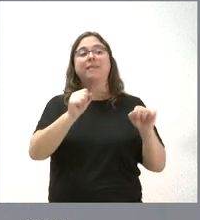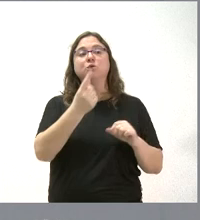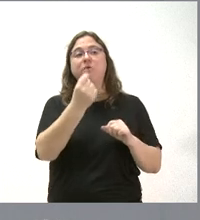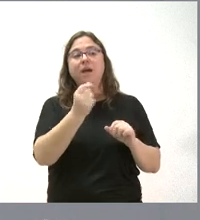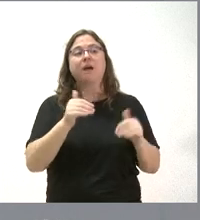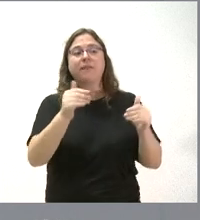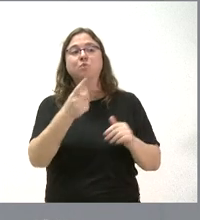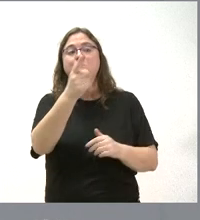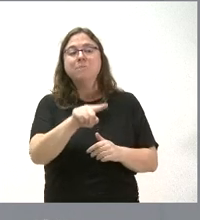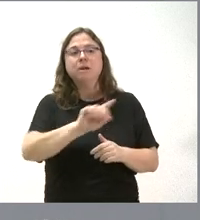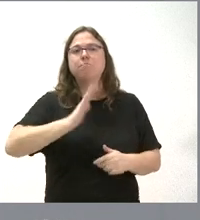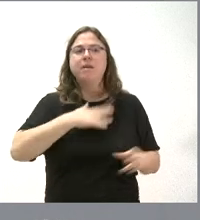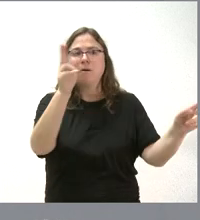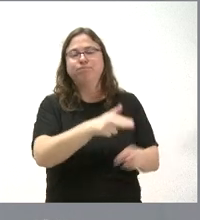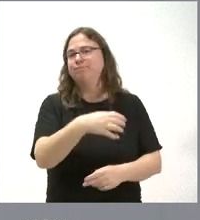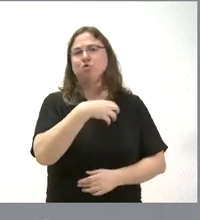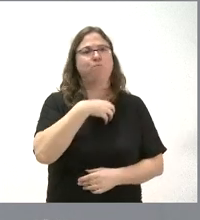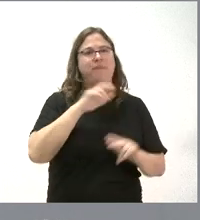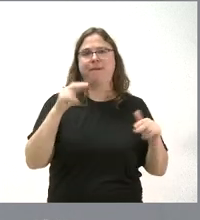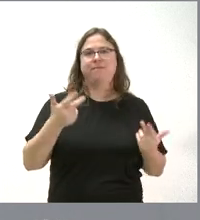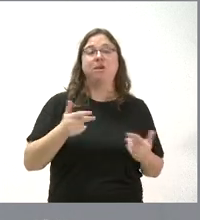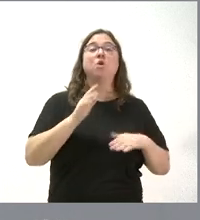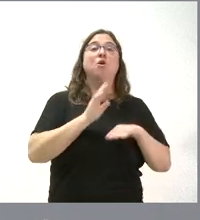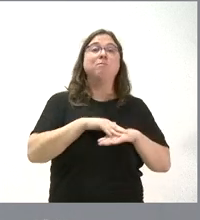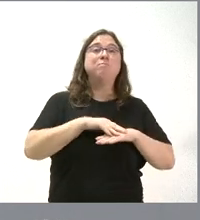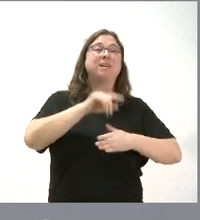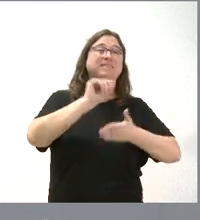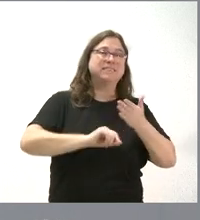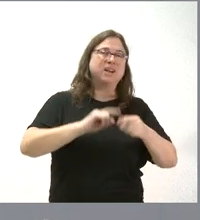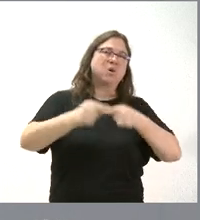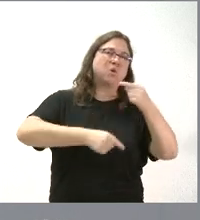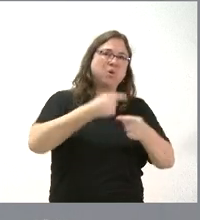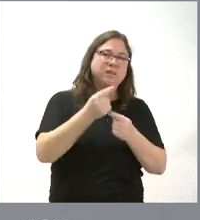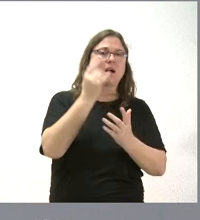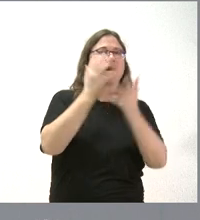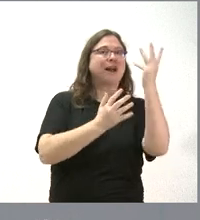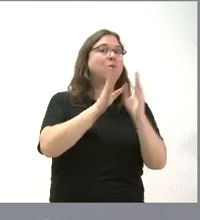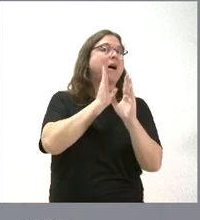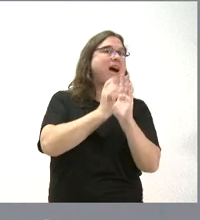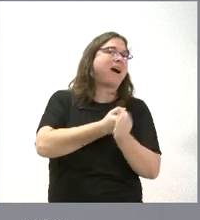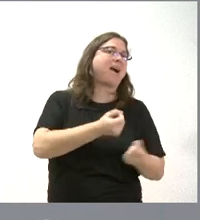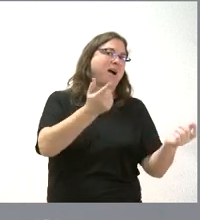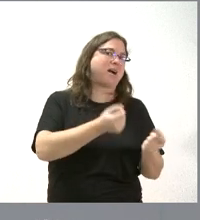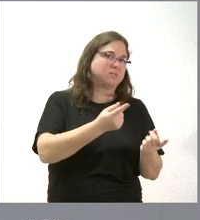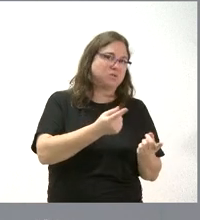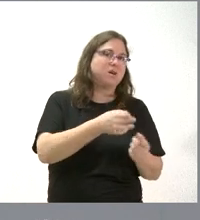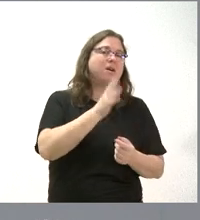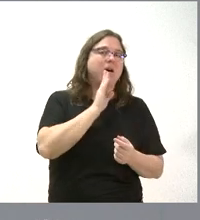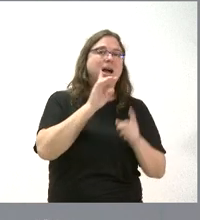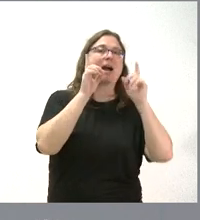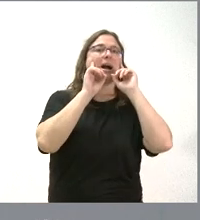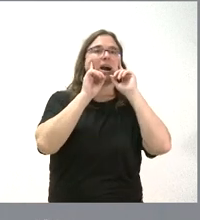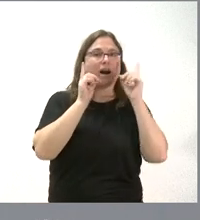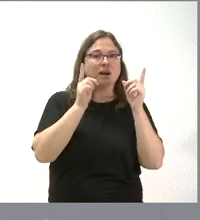se pueda resolver al día siguiente el contrato y porque la resolución del contrato lleva aparejado la cuantificación de lo que se ha hecho y la cuantificación en su caso